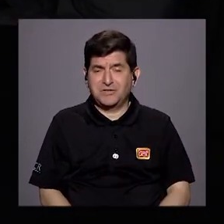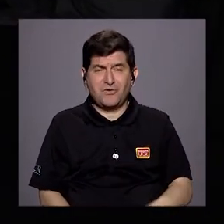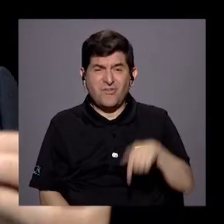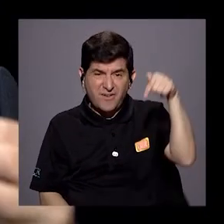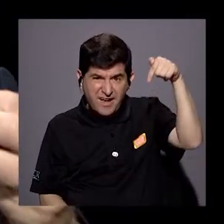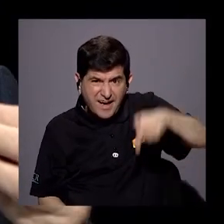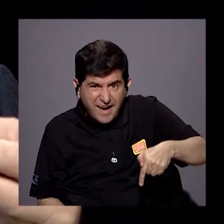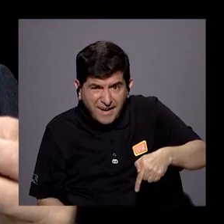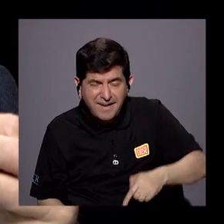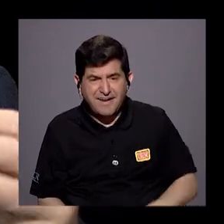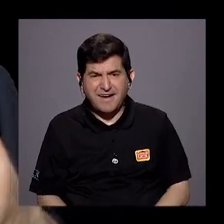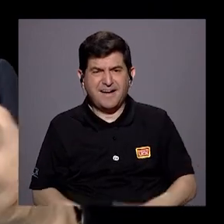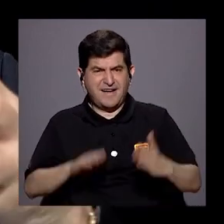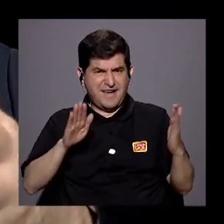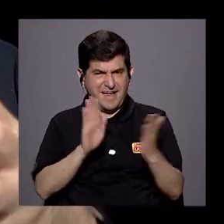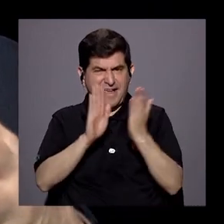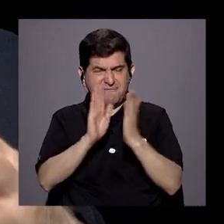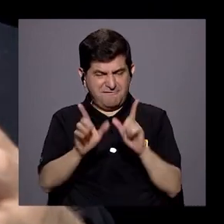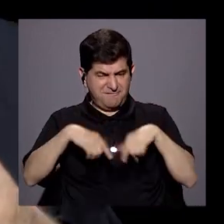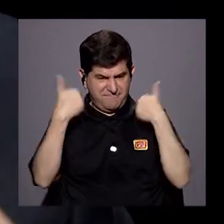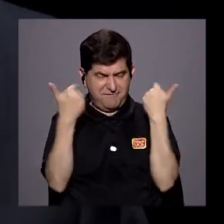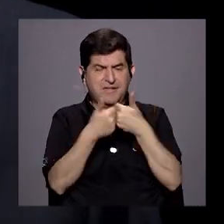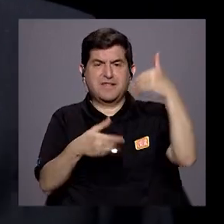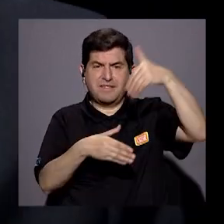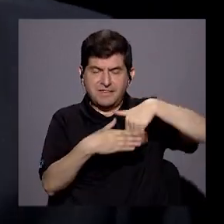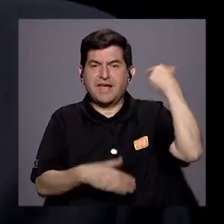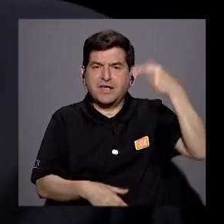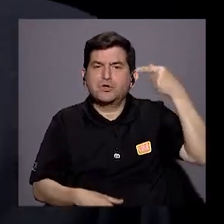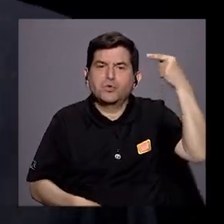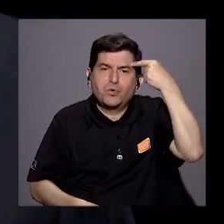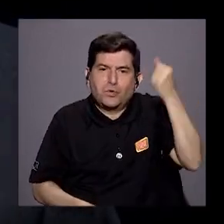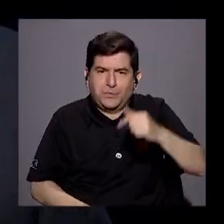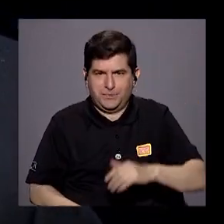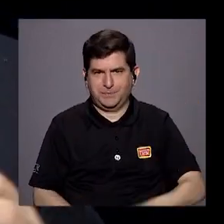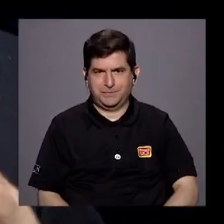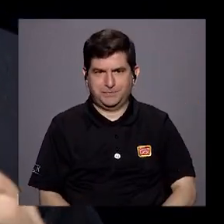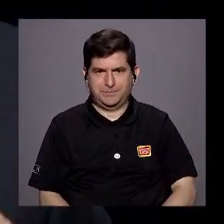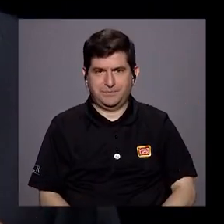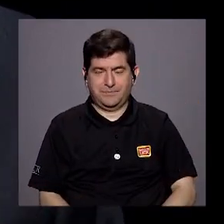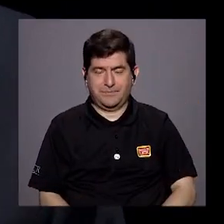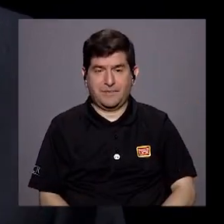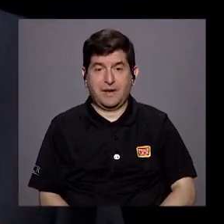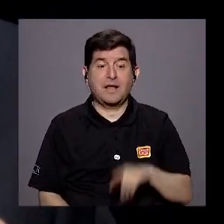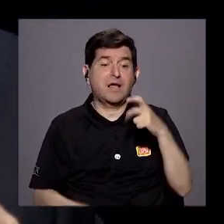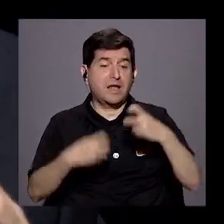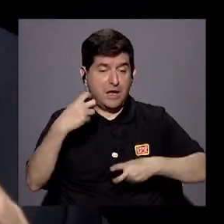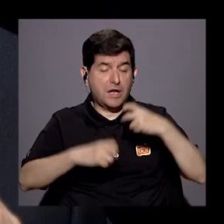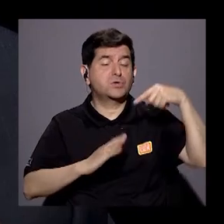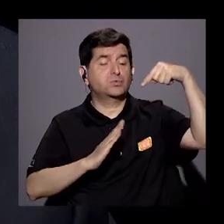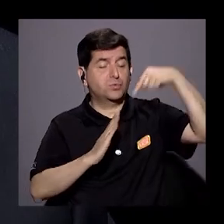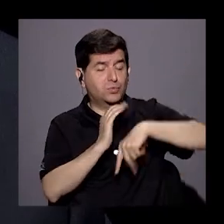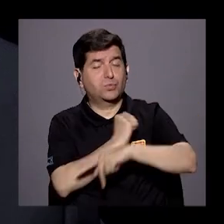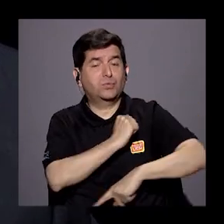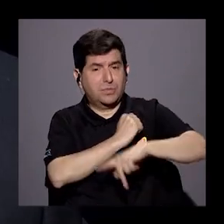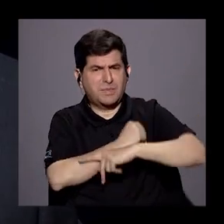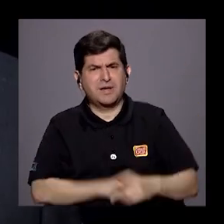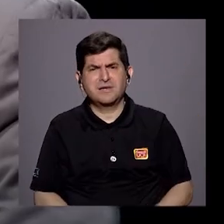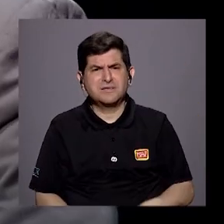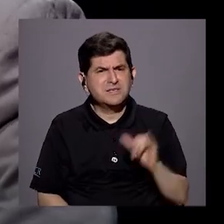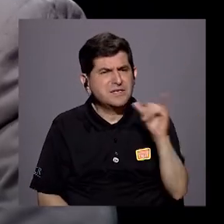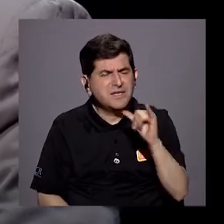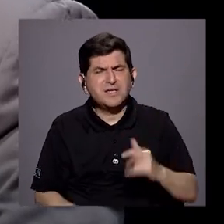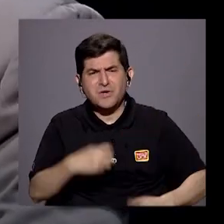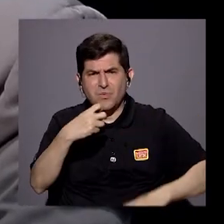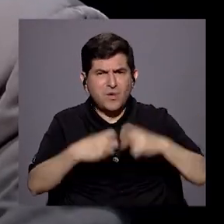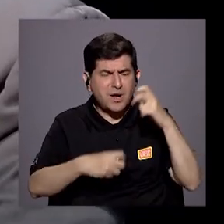aquí hay un enfrentamiento de sectores dentro del mismo gobierno. Y eso es un problema serio para el país. Y eso le endirga un